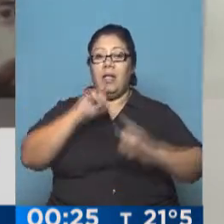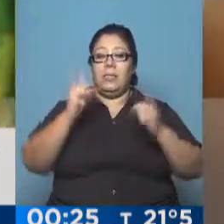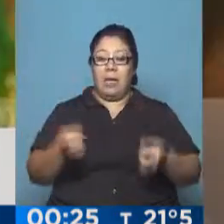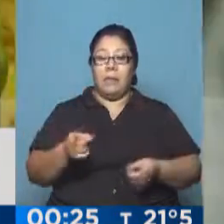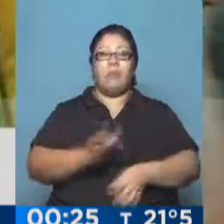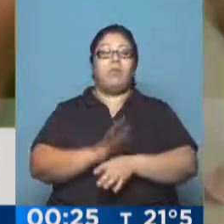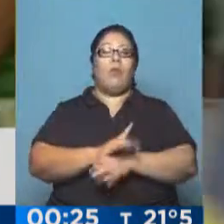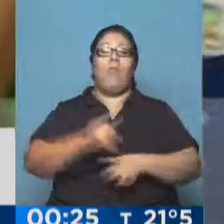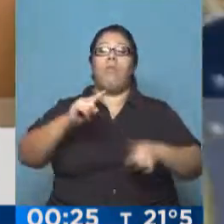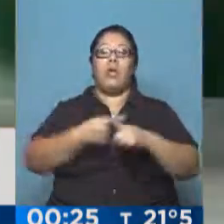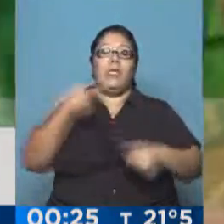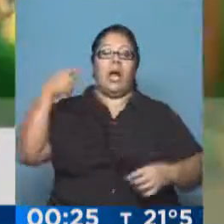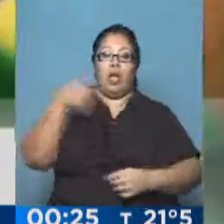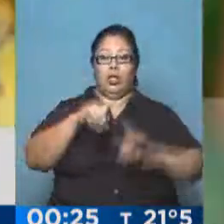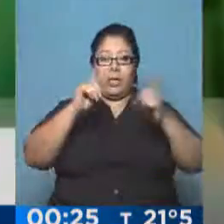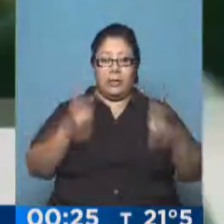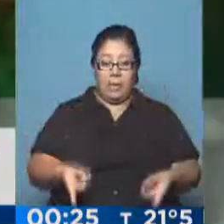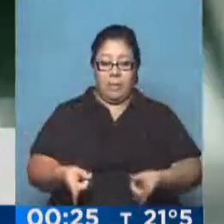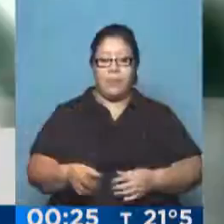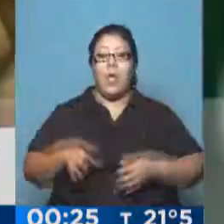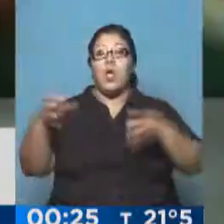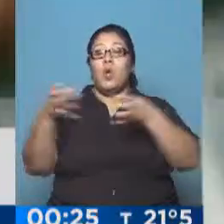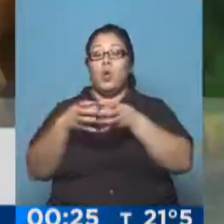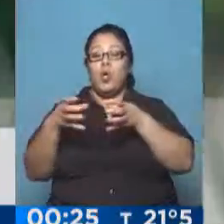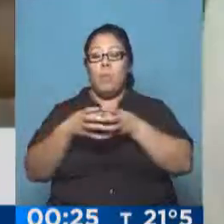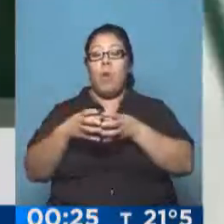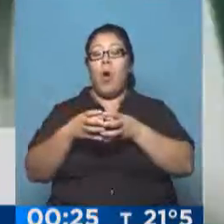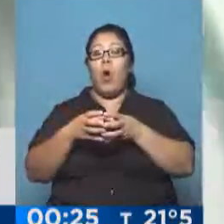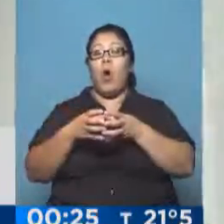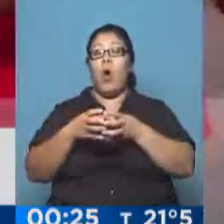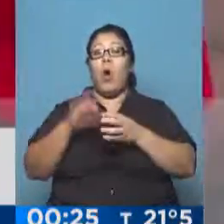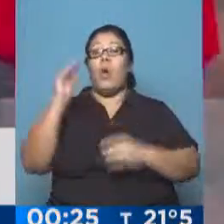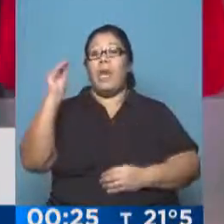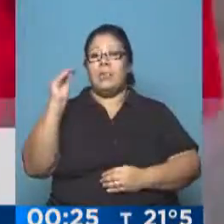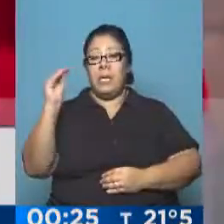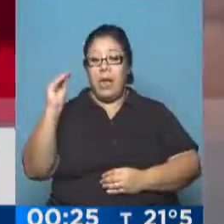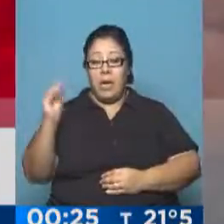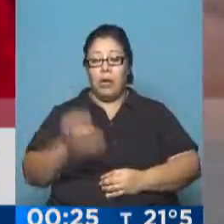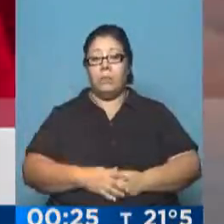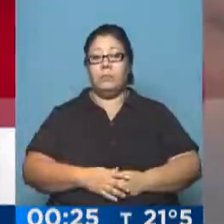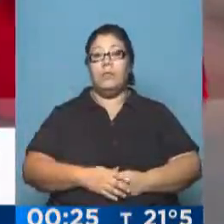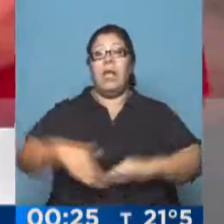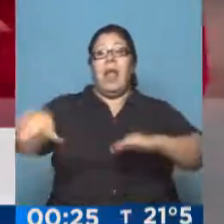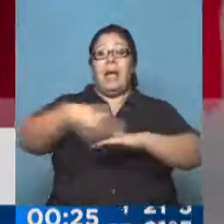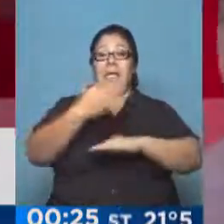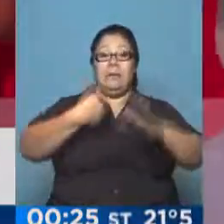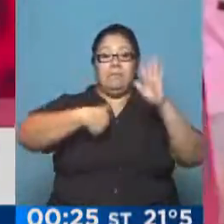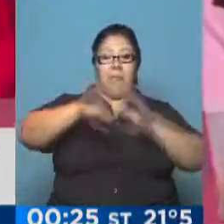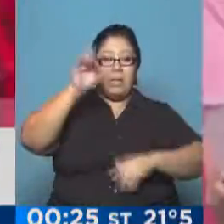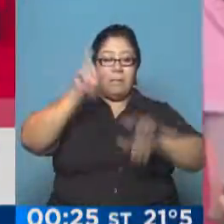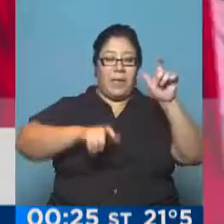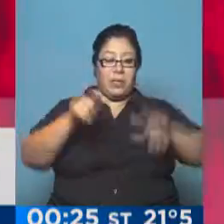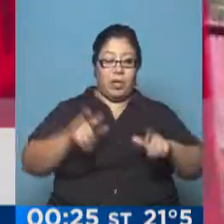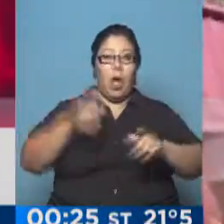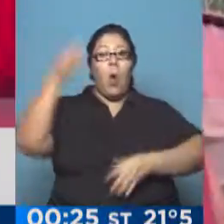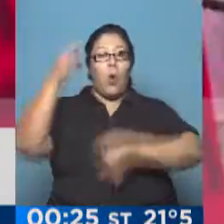general. Decíamos, por un lado el partido brasilero, como en esas partidas de ajedrez múltiples, se juega en las calles. Por otro lado se juega en la